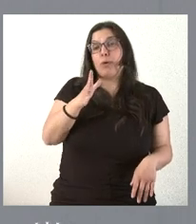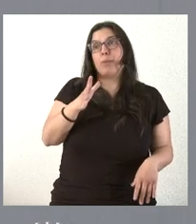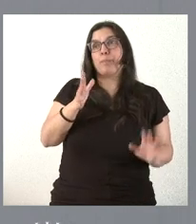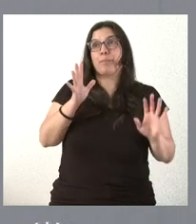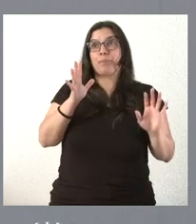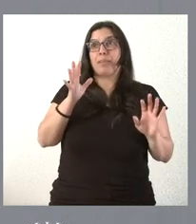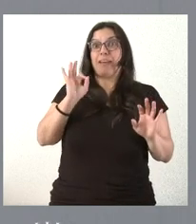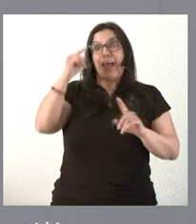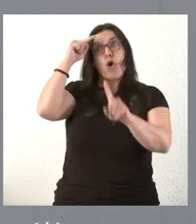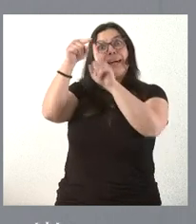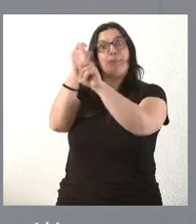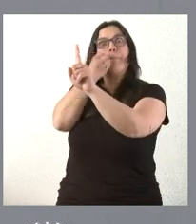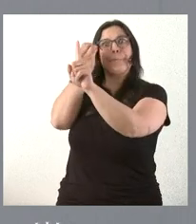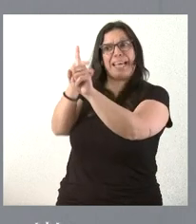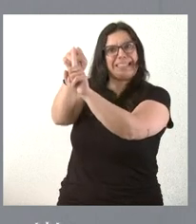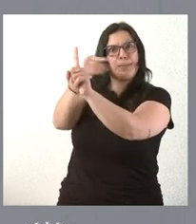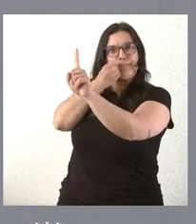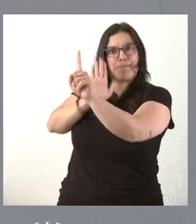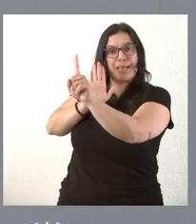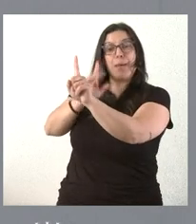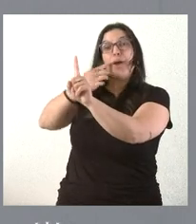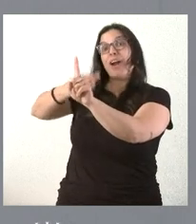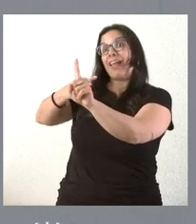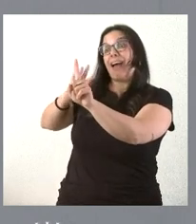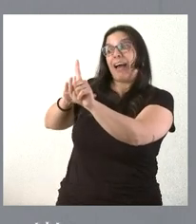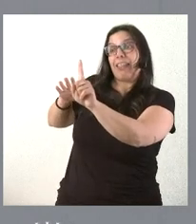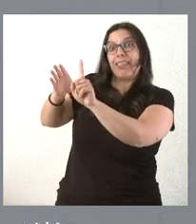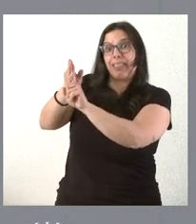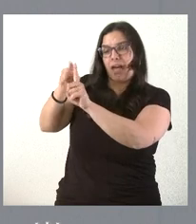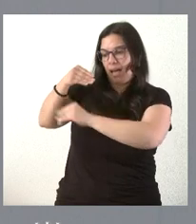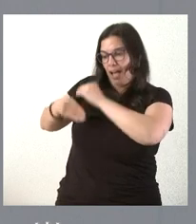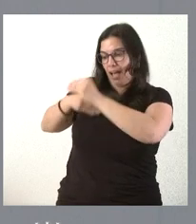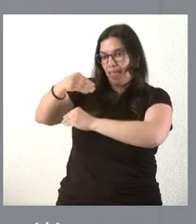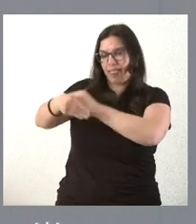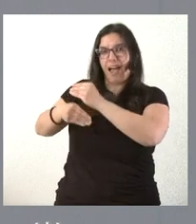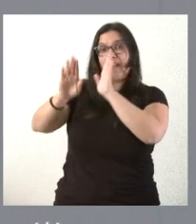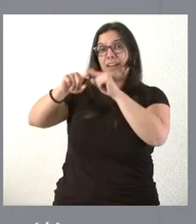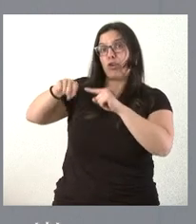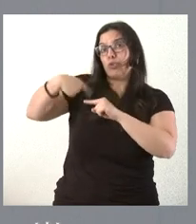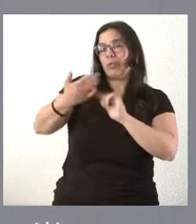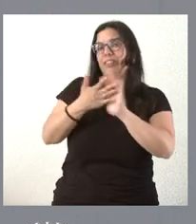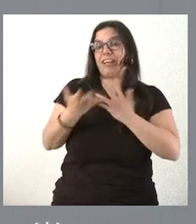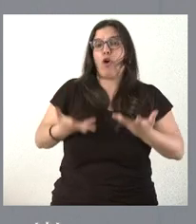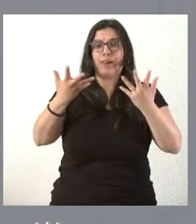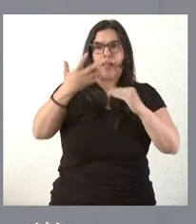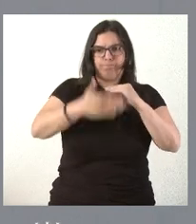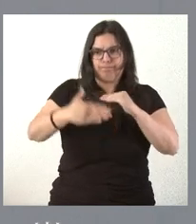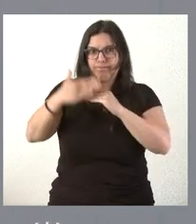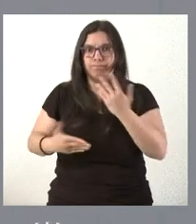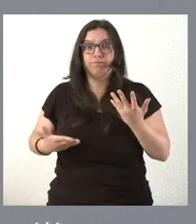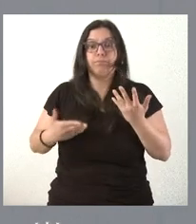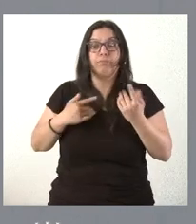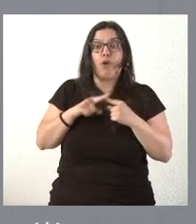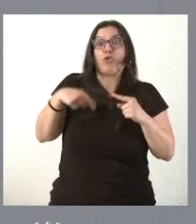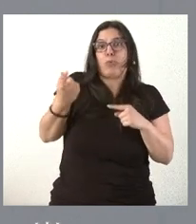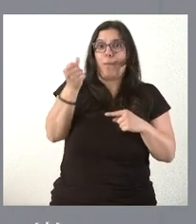loable, lo que se ponga en la práctica suponga una limitación de la oferta, una restricción de la oferta y, en consecuencia, un aumento de los